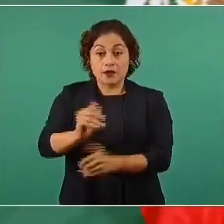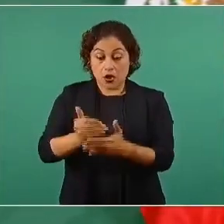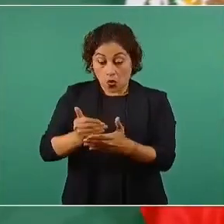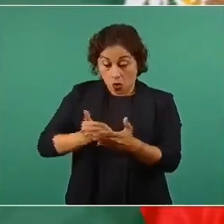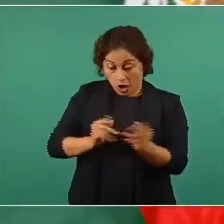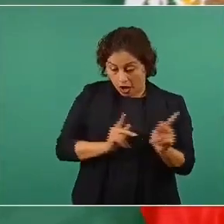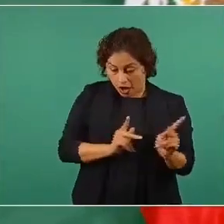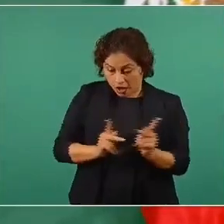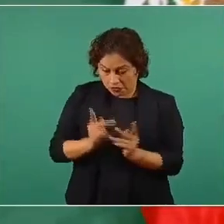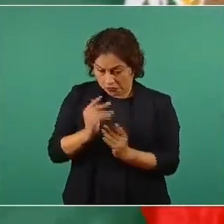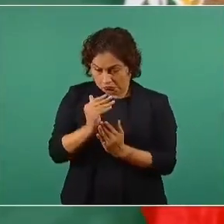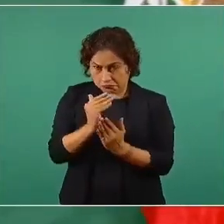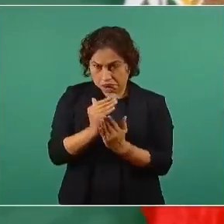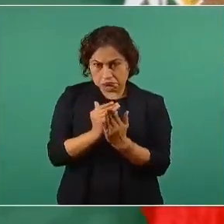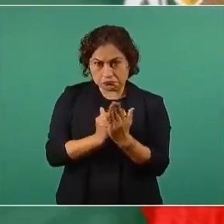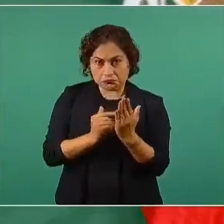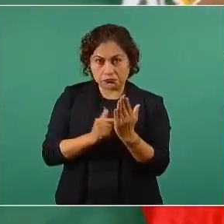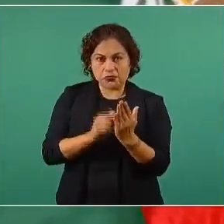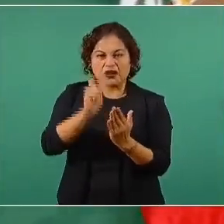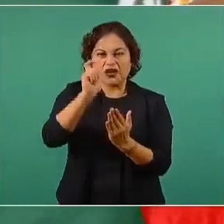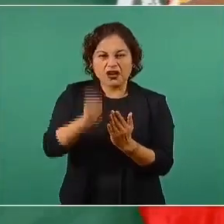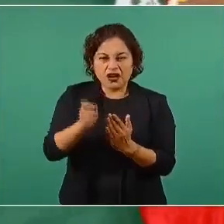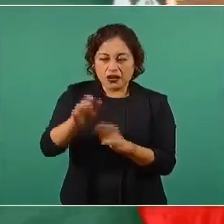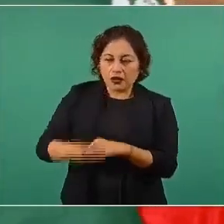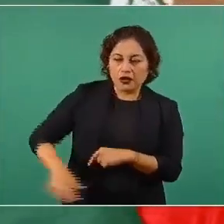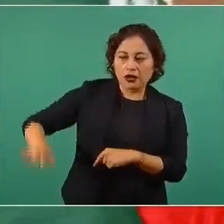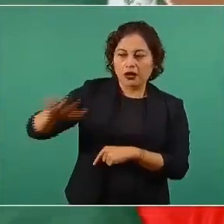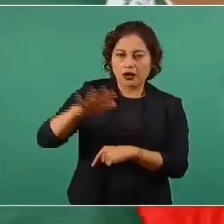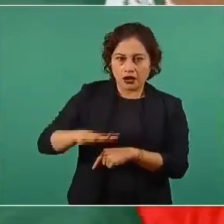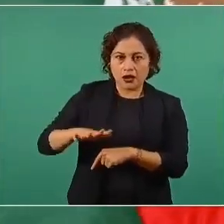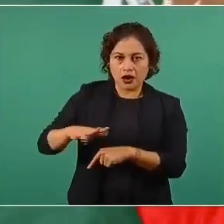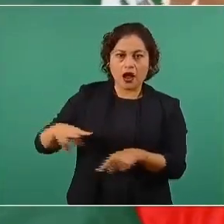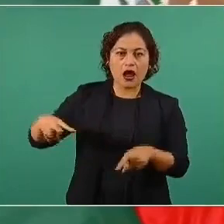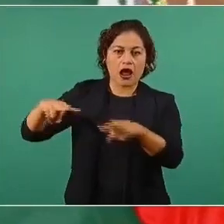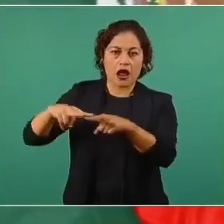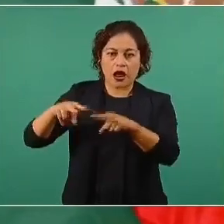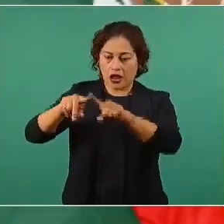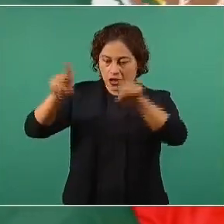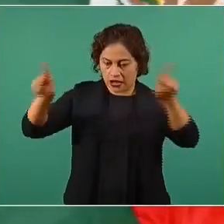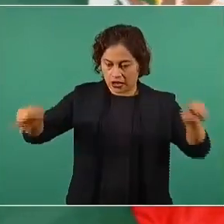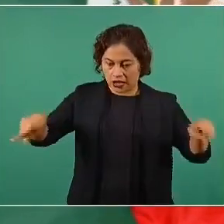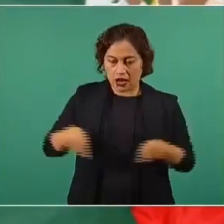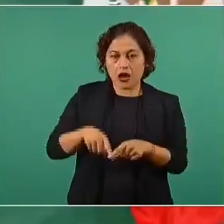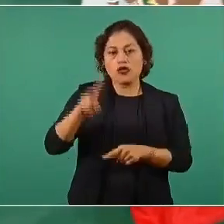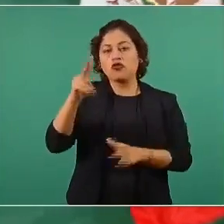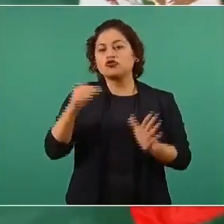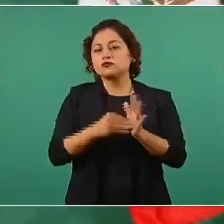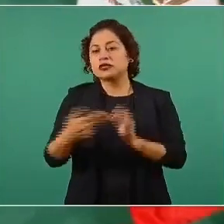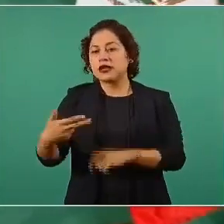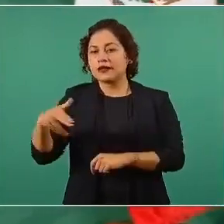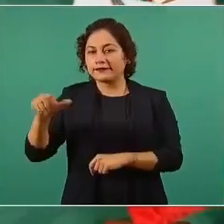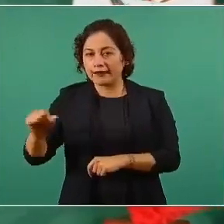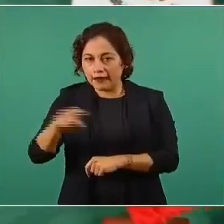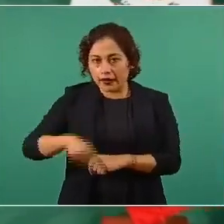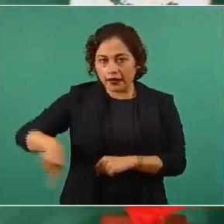poner el parque en dos mil hectáreas de terrenos que